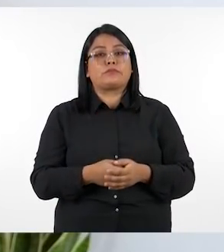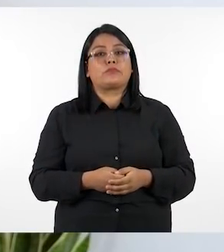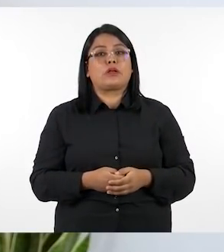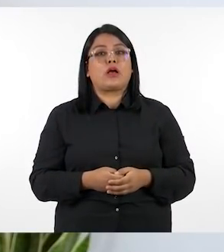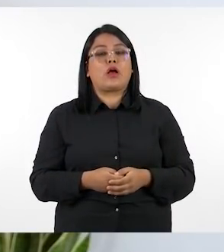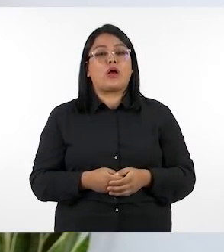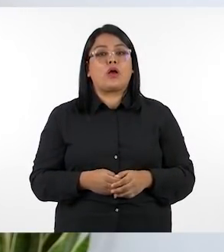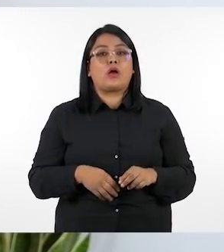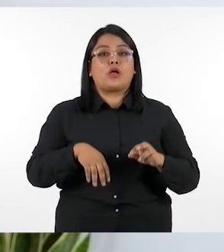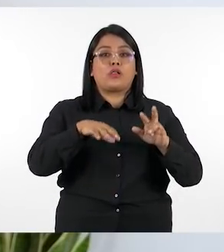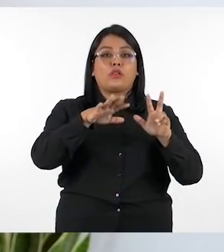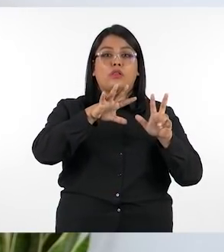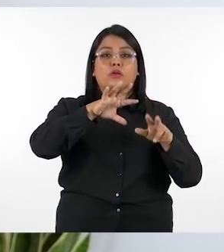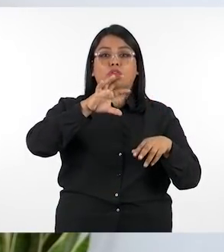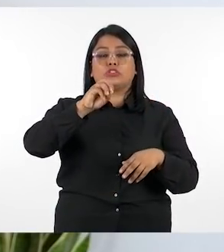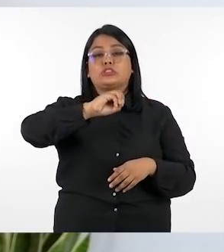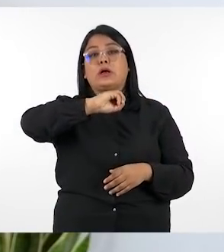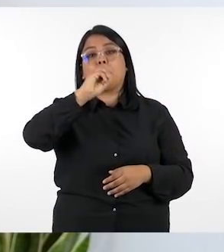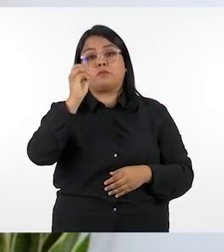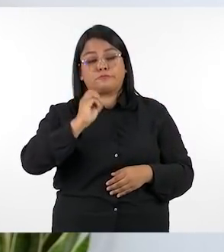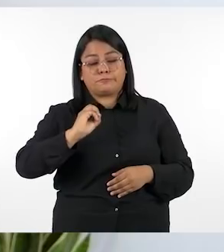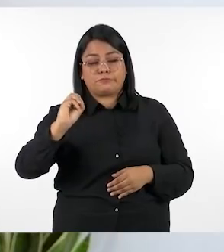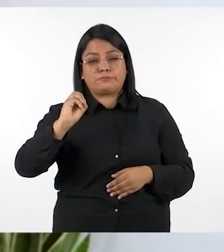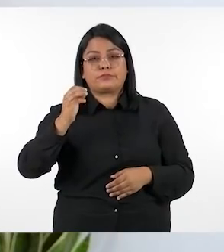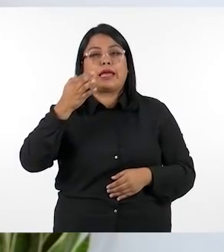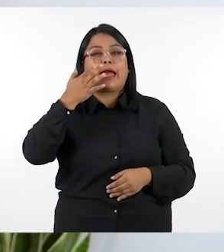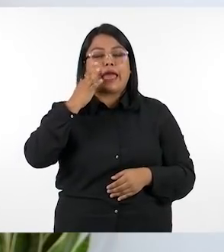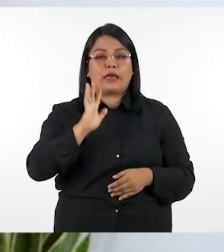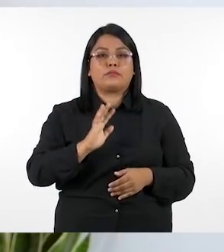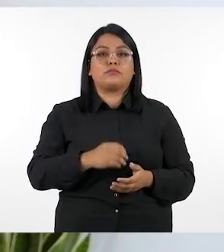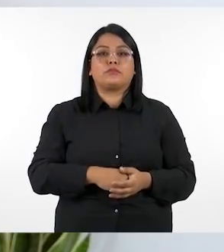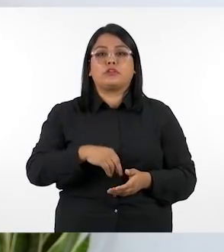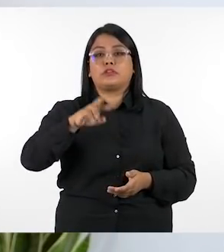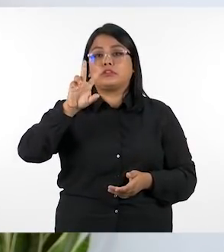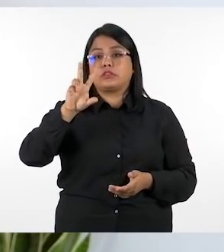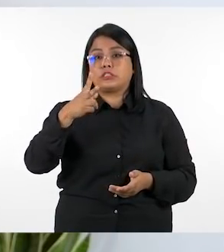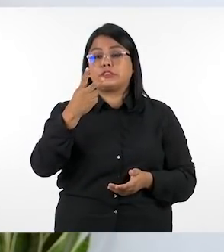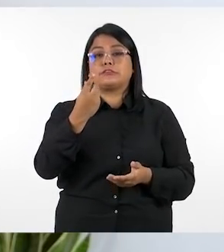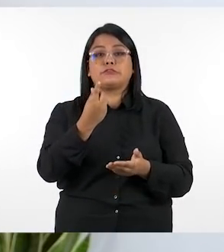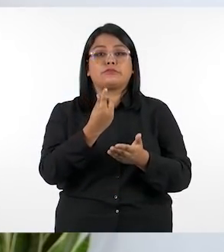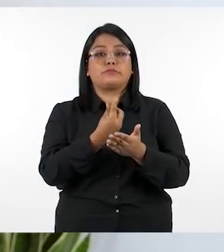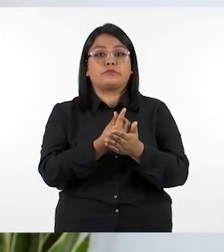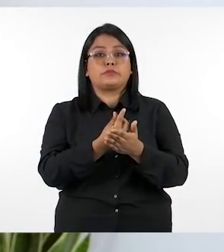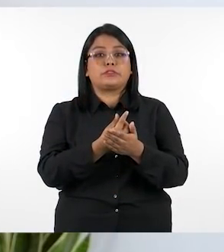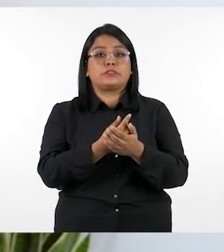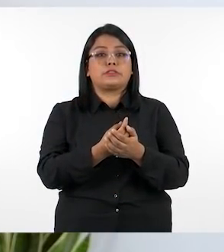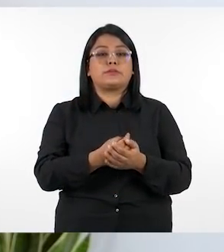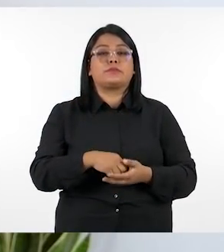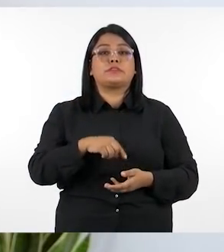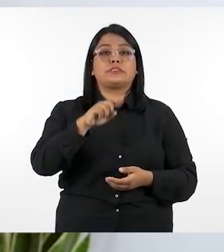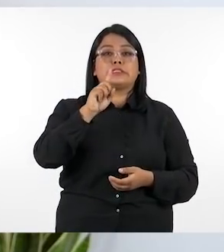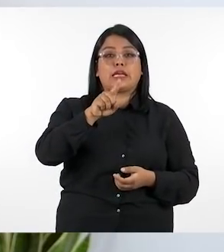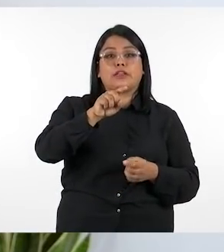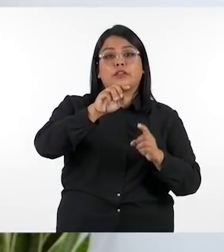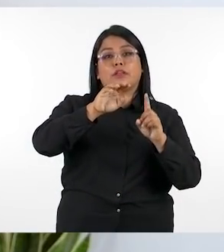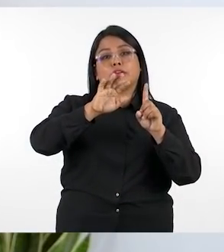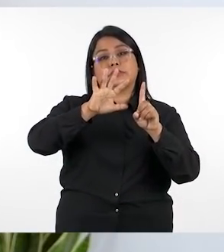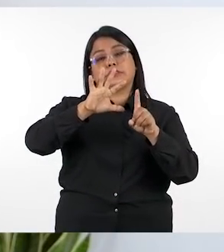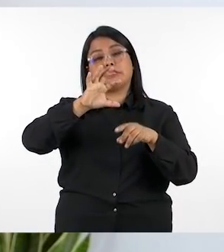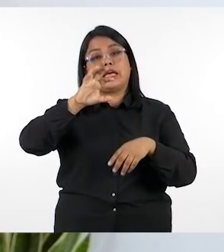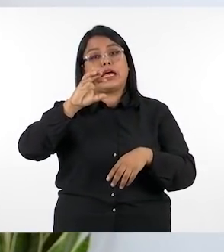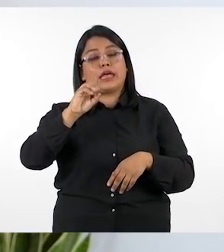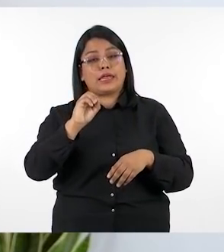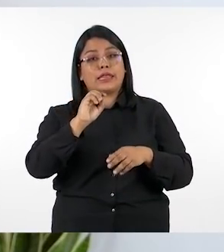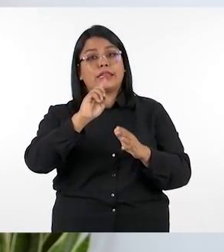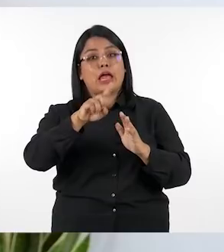al inicio tenemos el 80% disponible por ejemplo en tercer grado tenemos 160